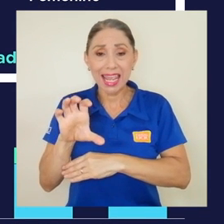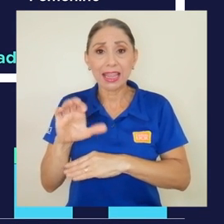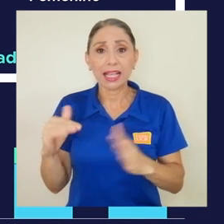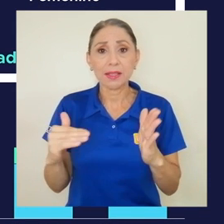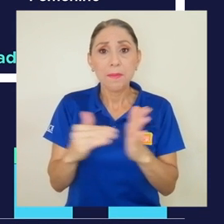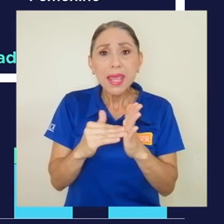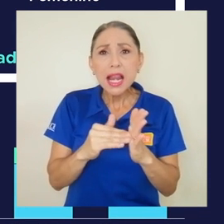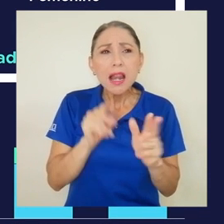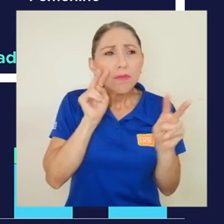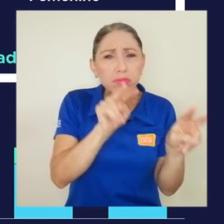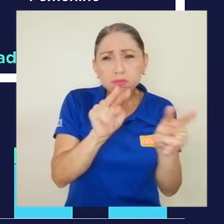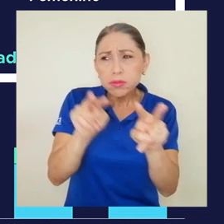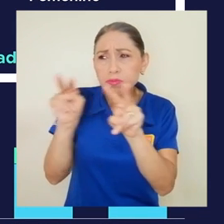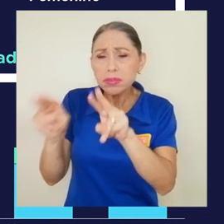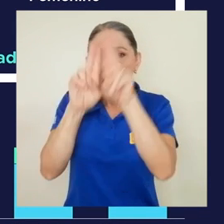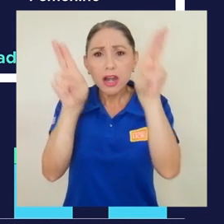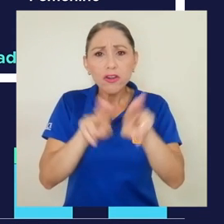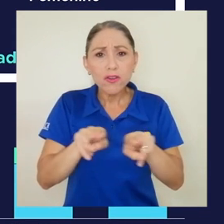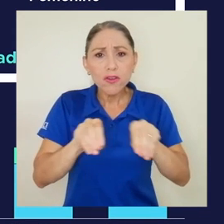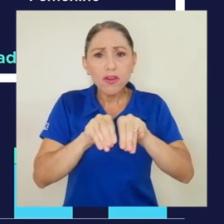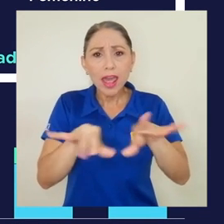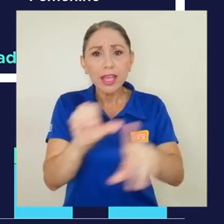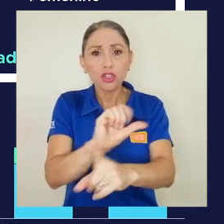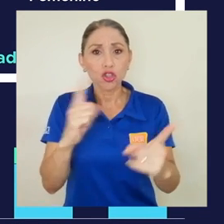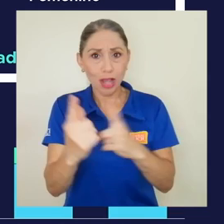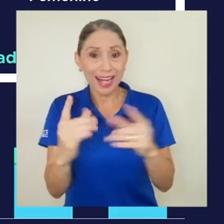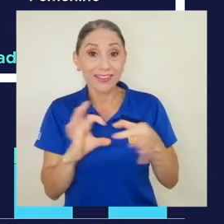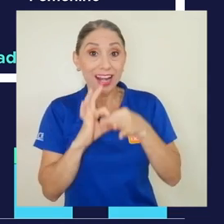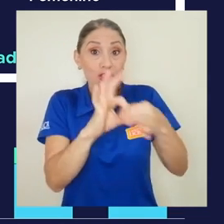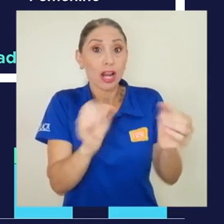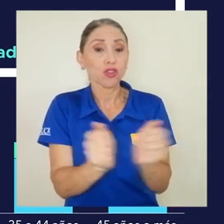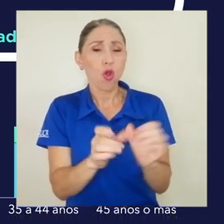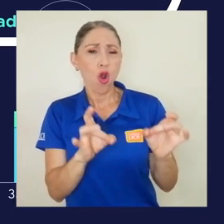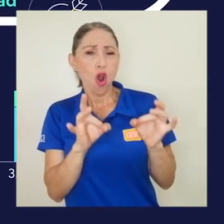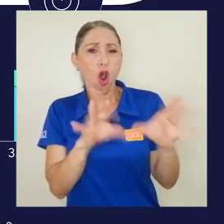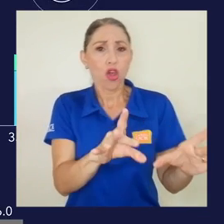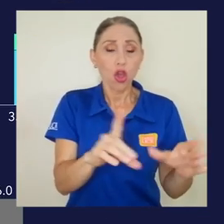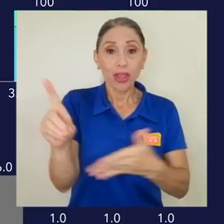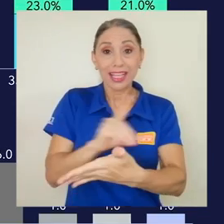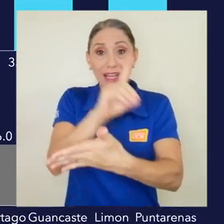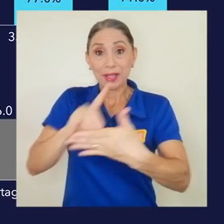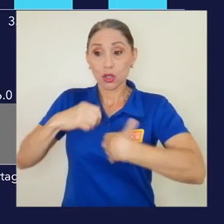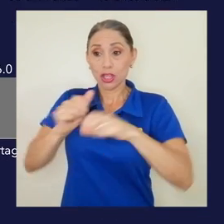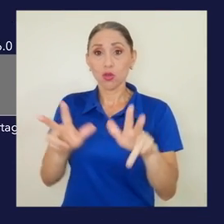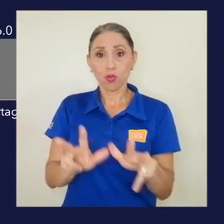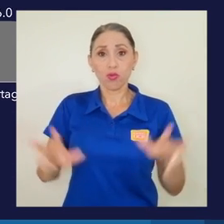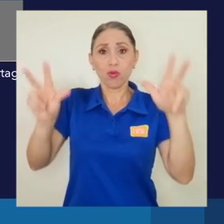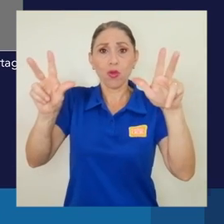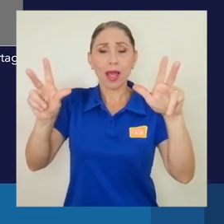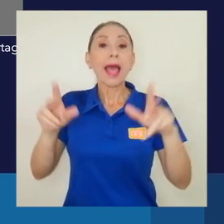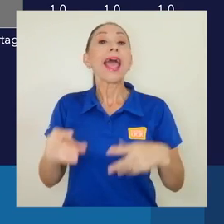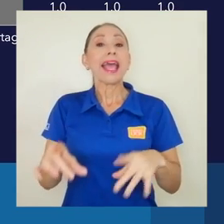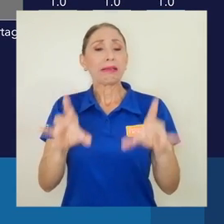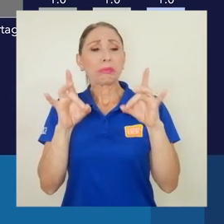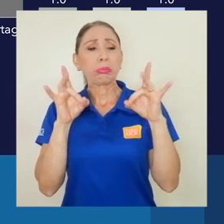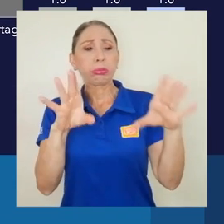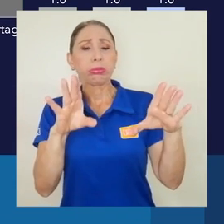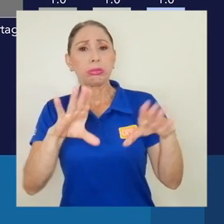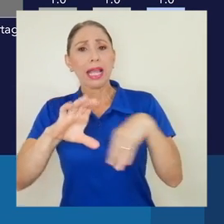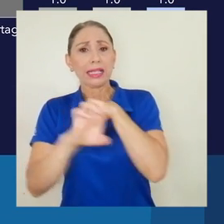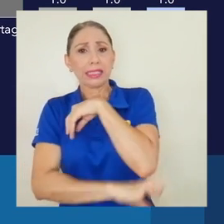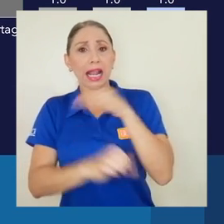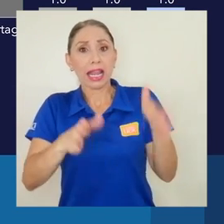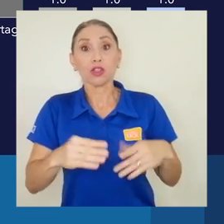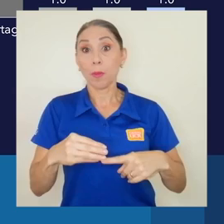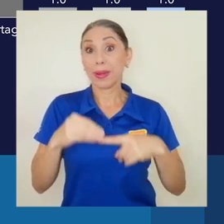de entradas en redes sociales relacionadas con odio y discriminación hecho por la ONU, la xenofobia principalmente contra